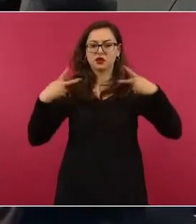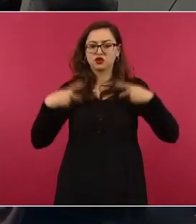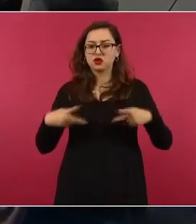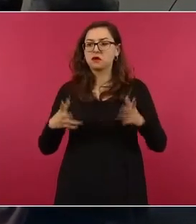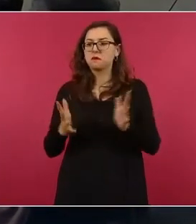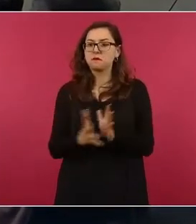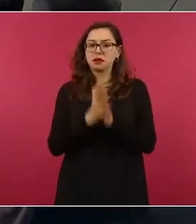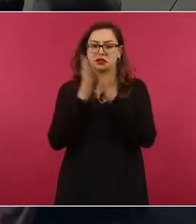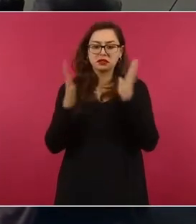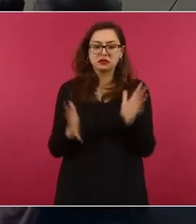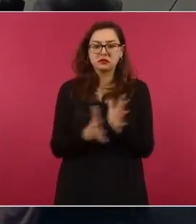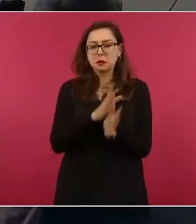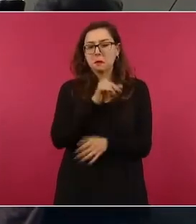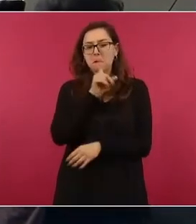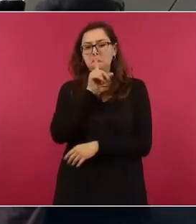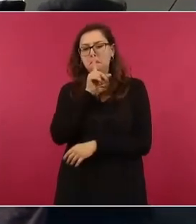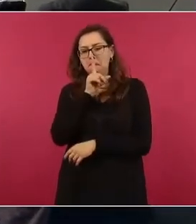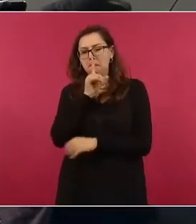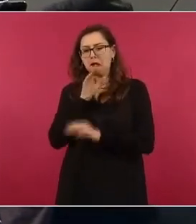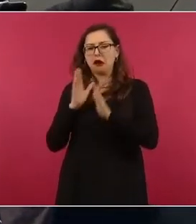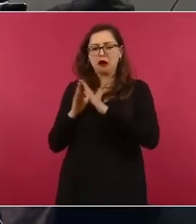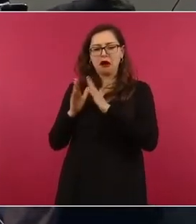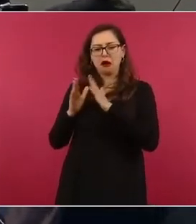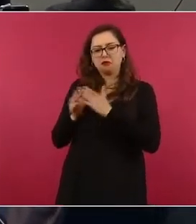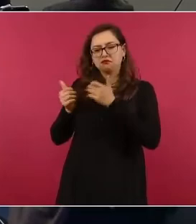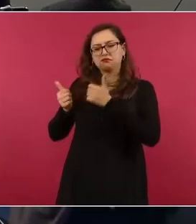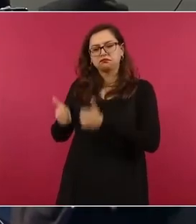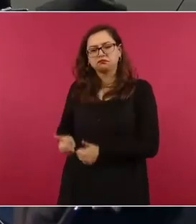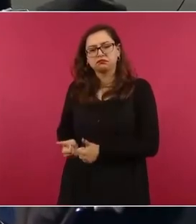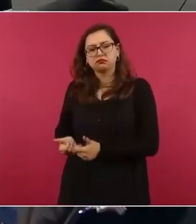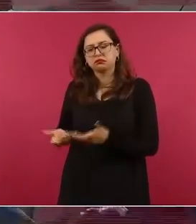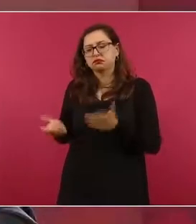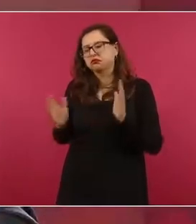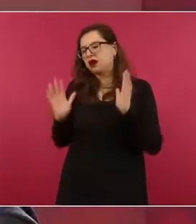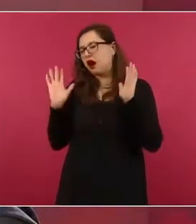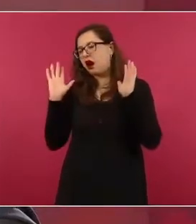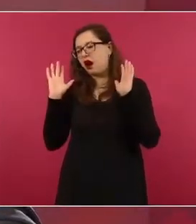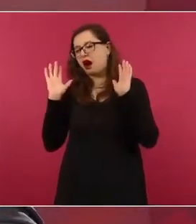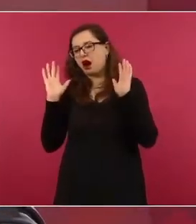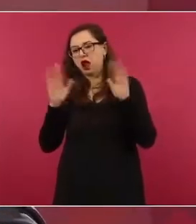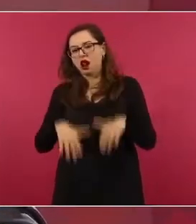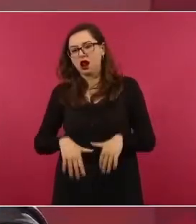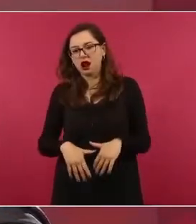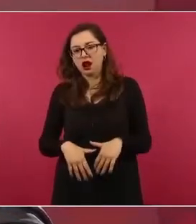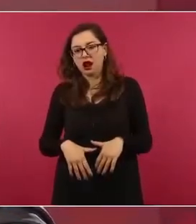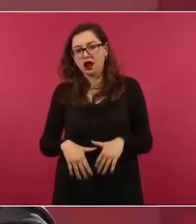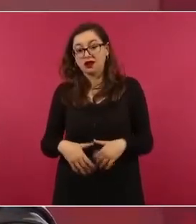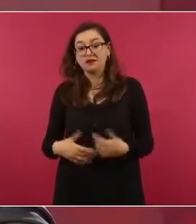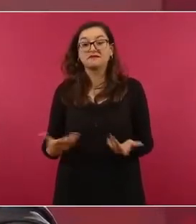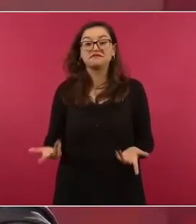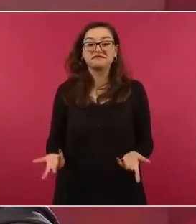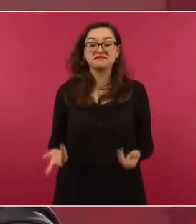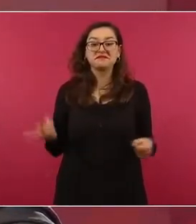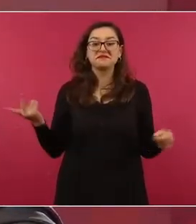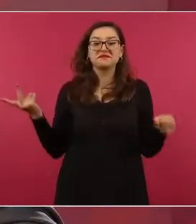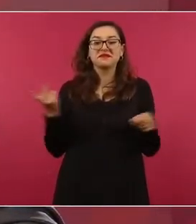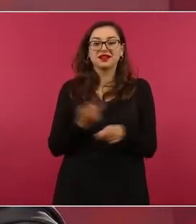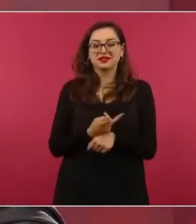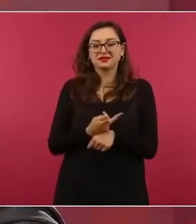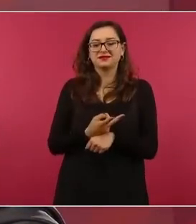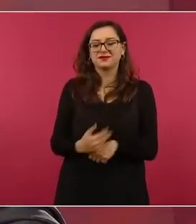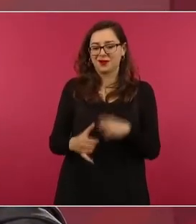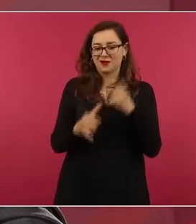con 20 por ciento,